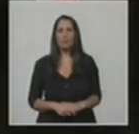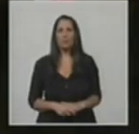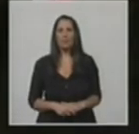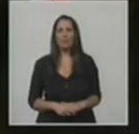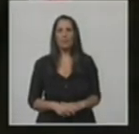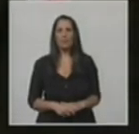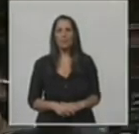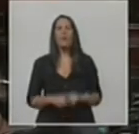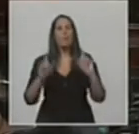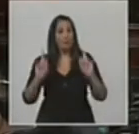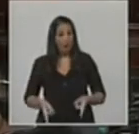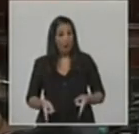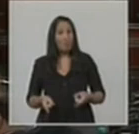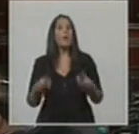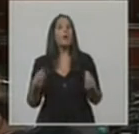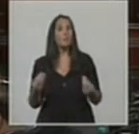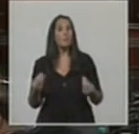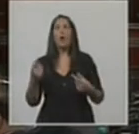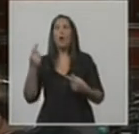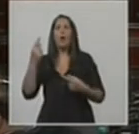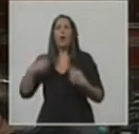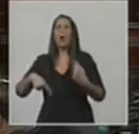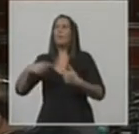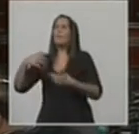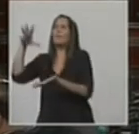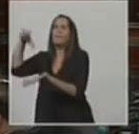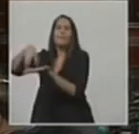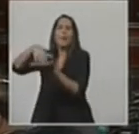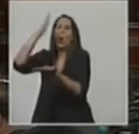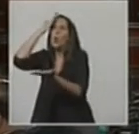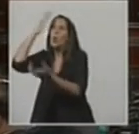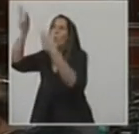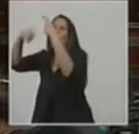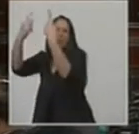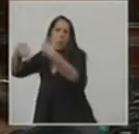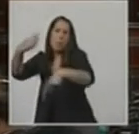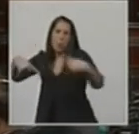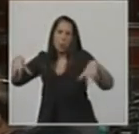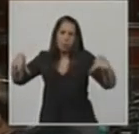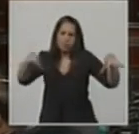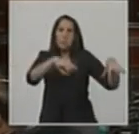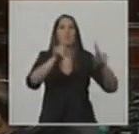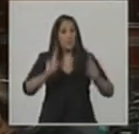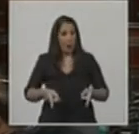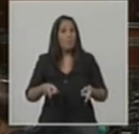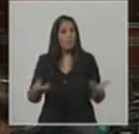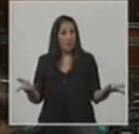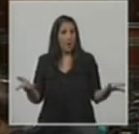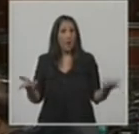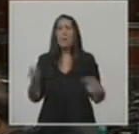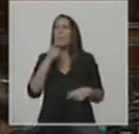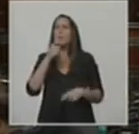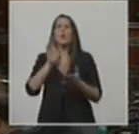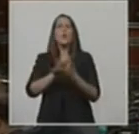Lo mismo hicimos con todas las expresiones culturales y difusión del Estado. Sostuvimos la gratuidad de fútbol para